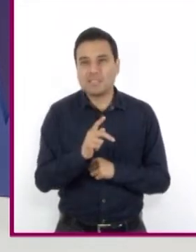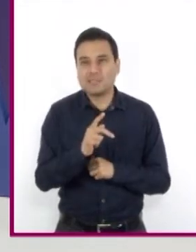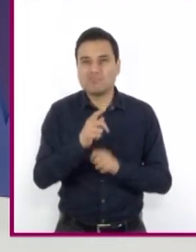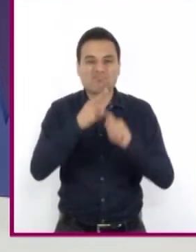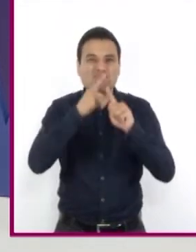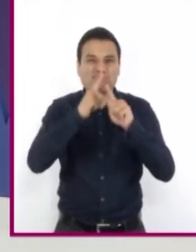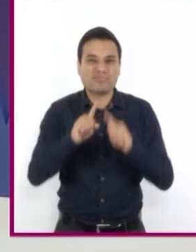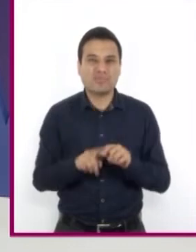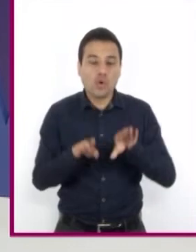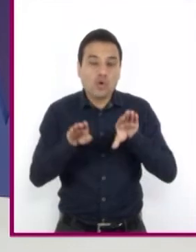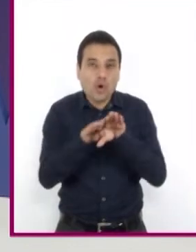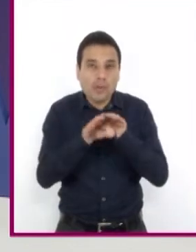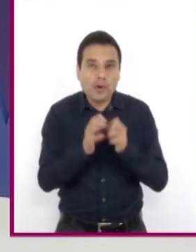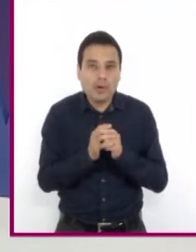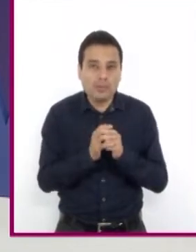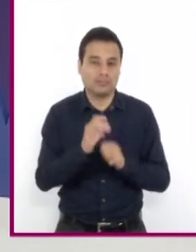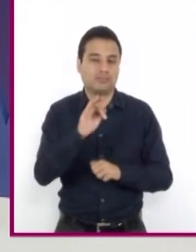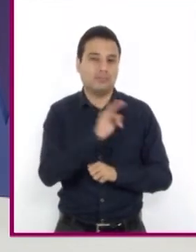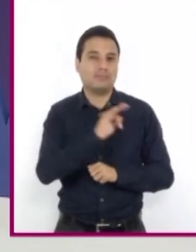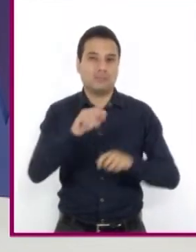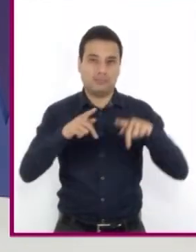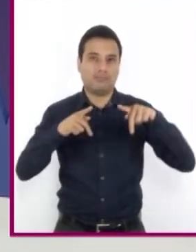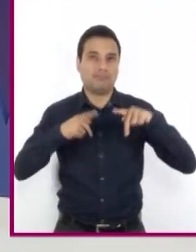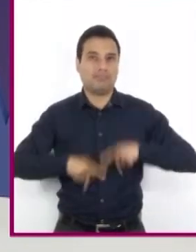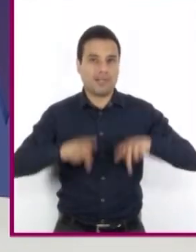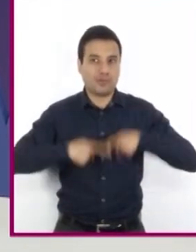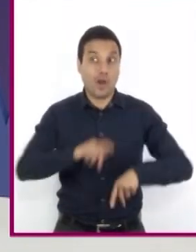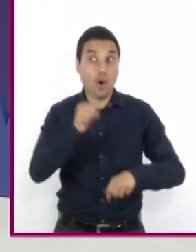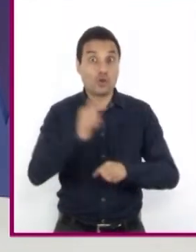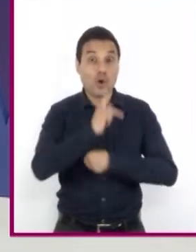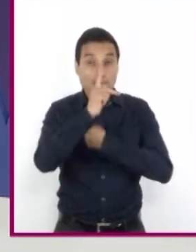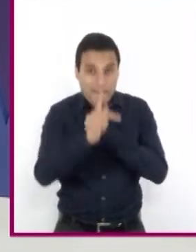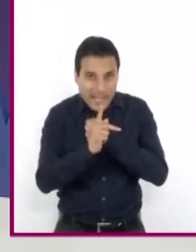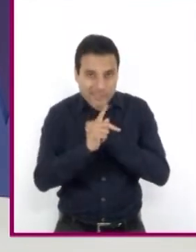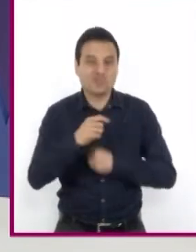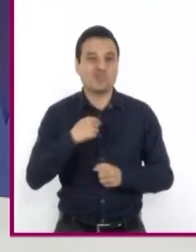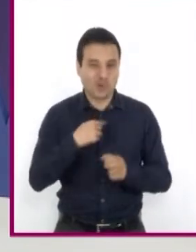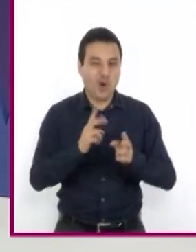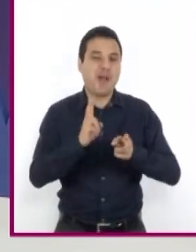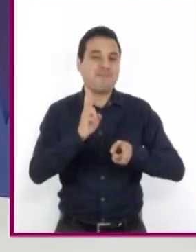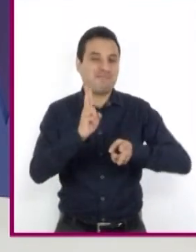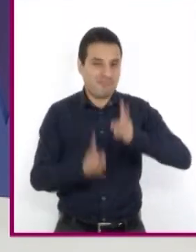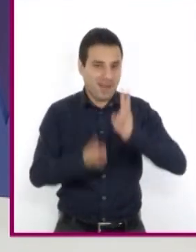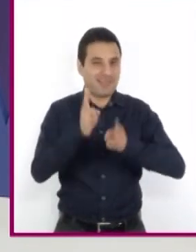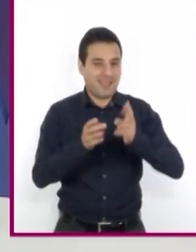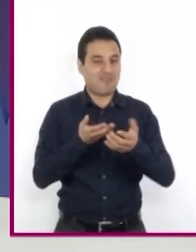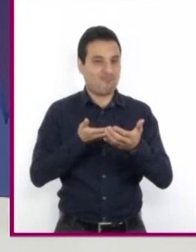es entablar conversaciones con personas de otros países o que no viven en la misma región que nosotros.